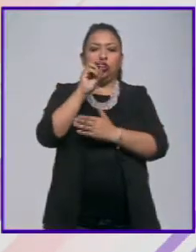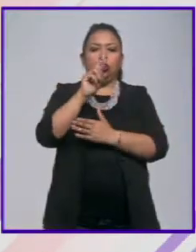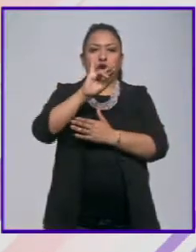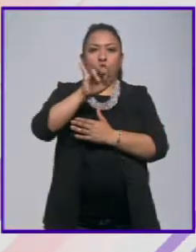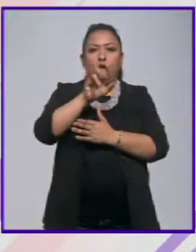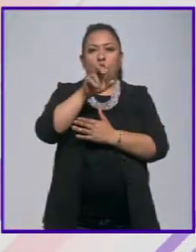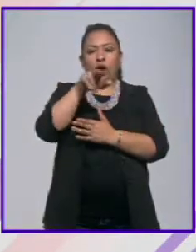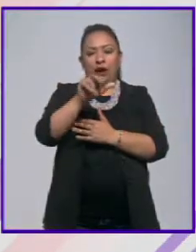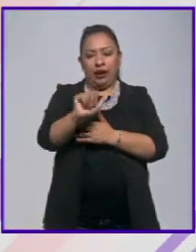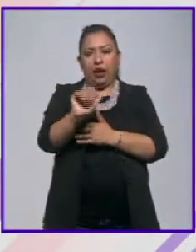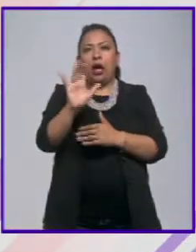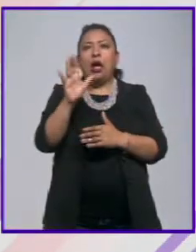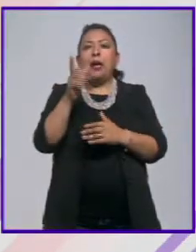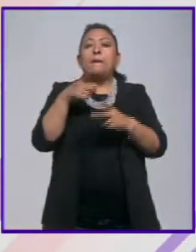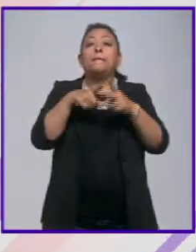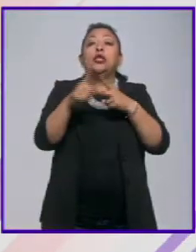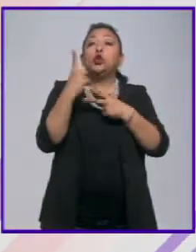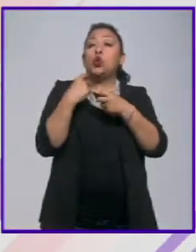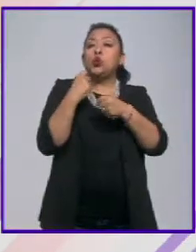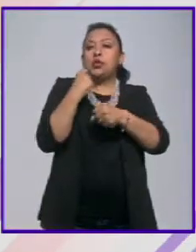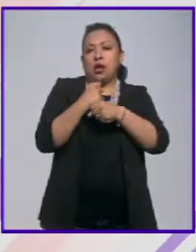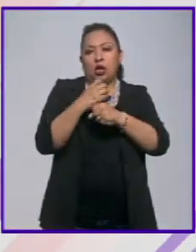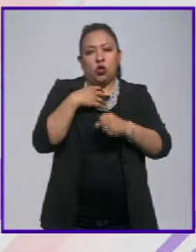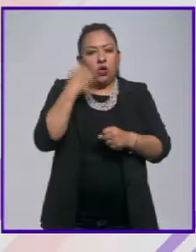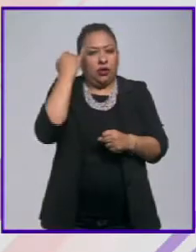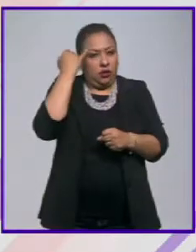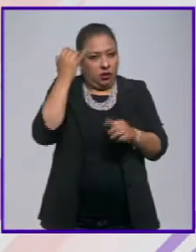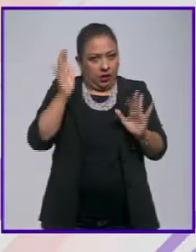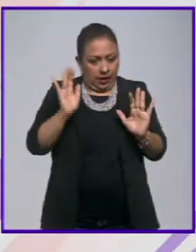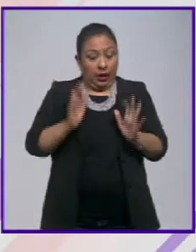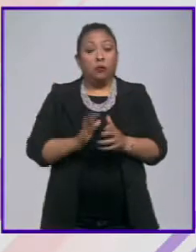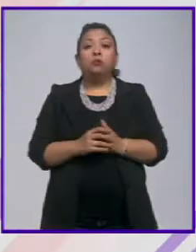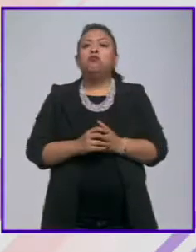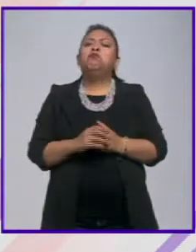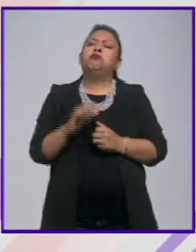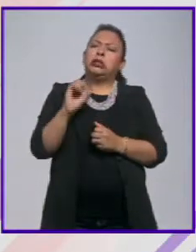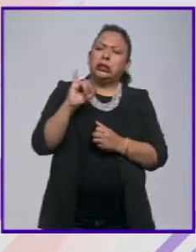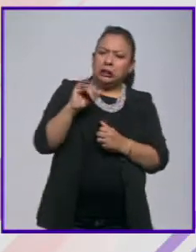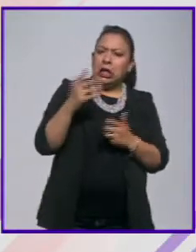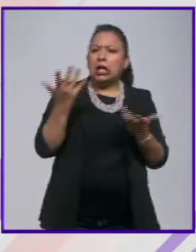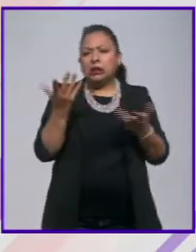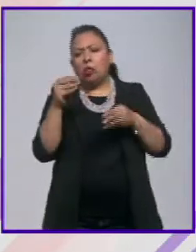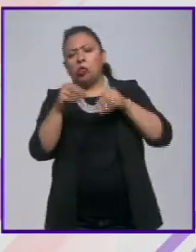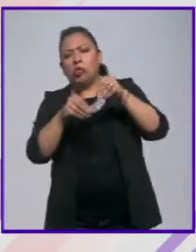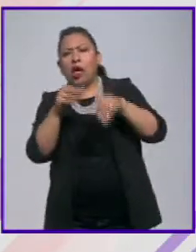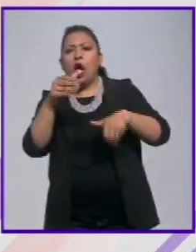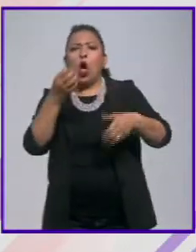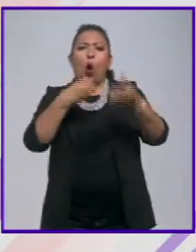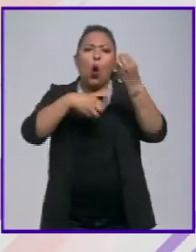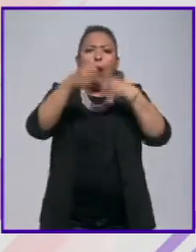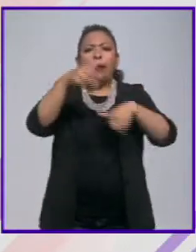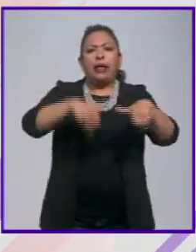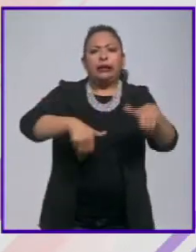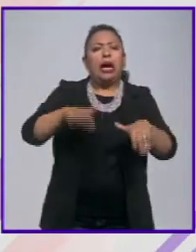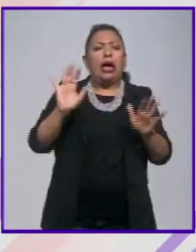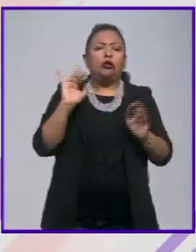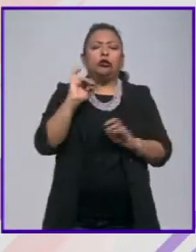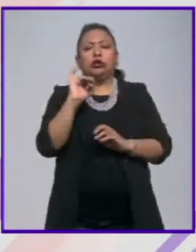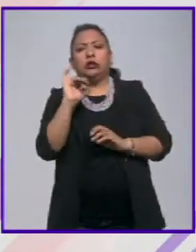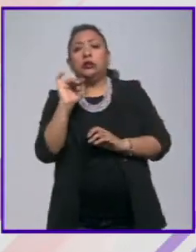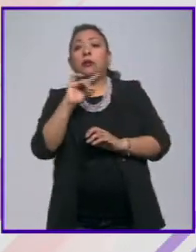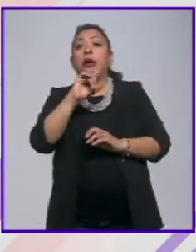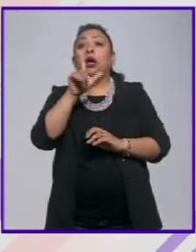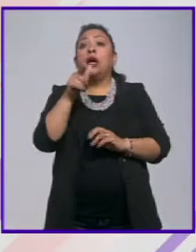salió, nació el año pasado, ¿no? Y dijimos, sí, vamos a hacer una puesta en escena. Claro, pero